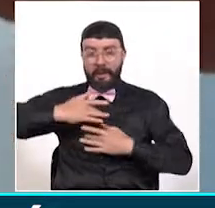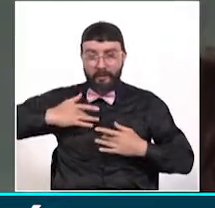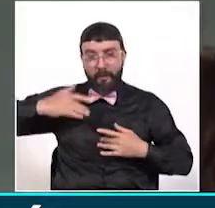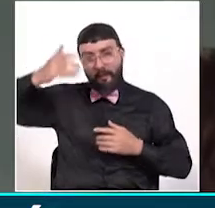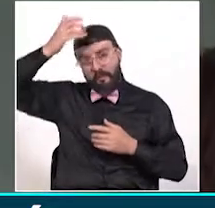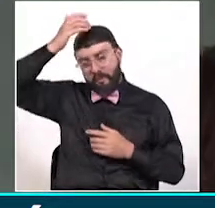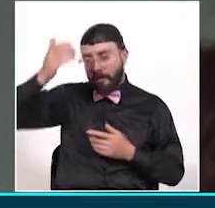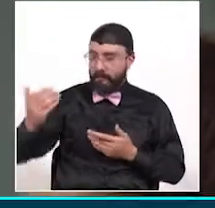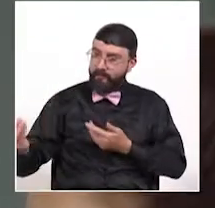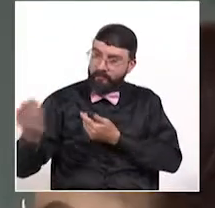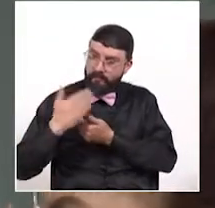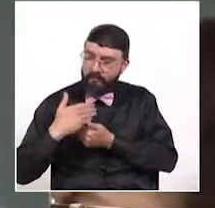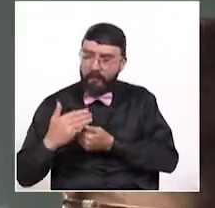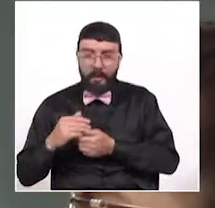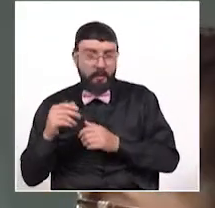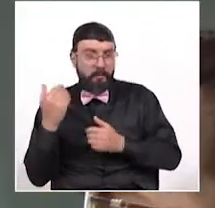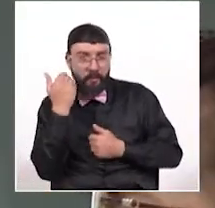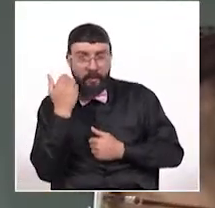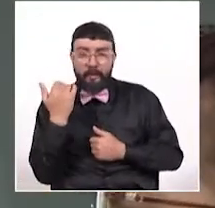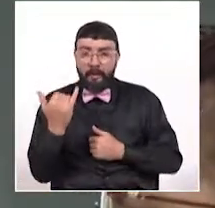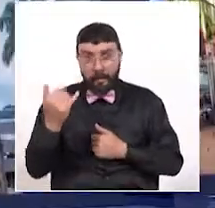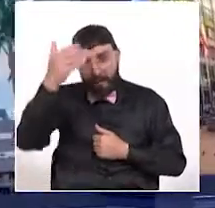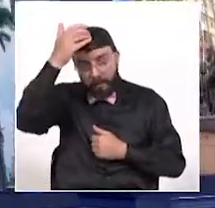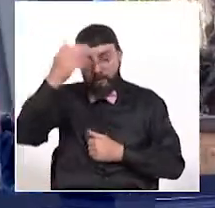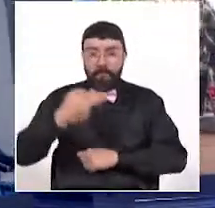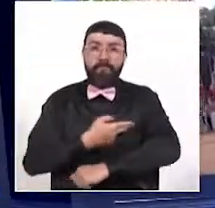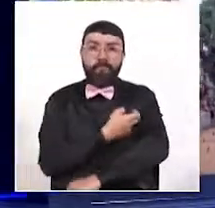y a los profesionales de la salud de primera línea.